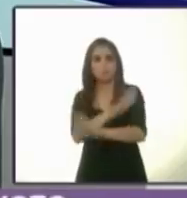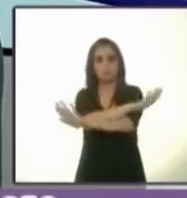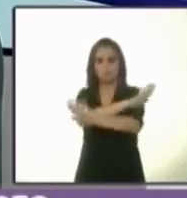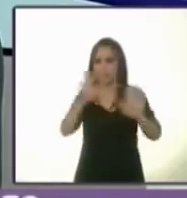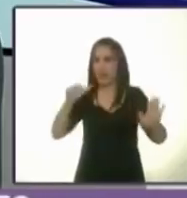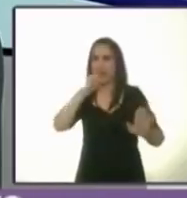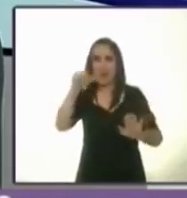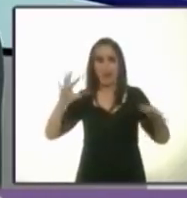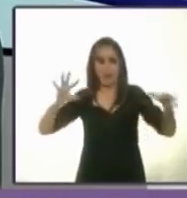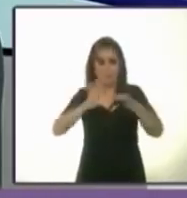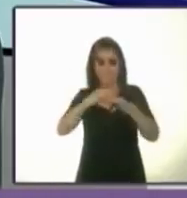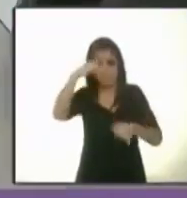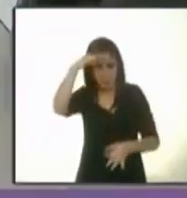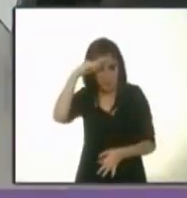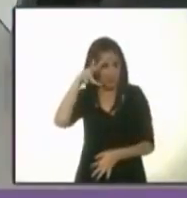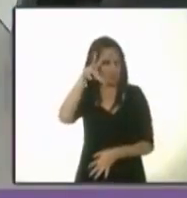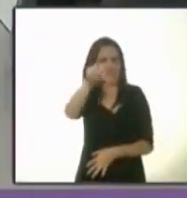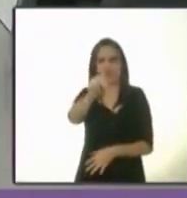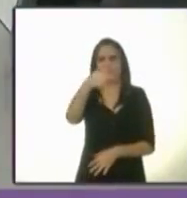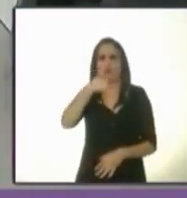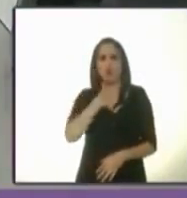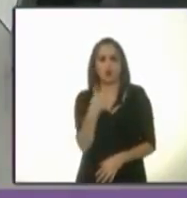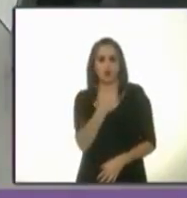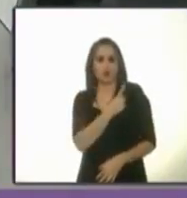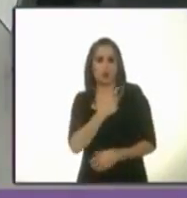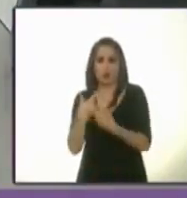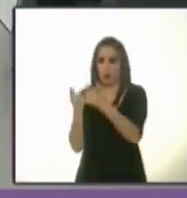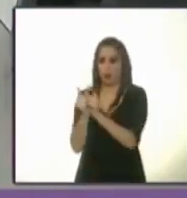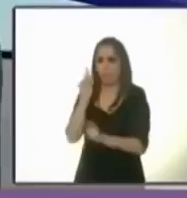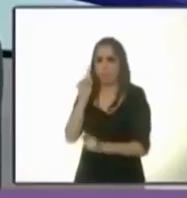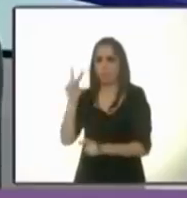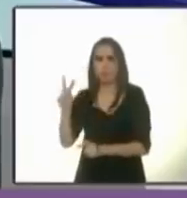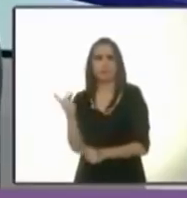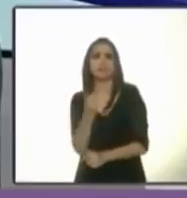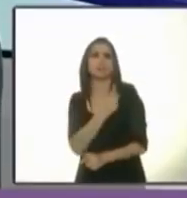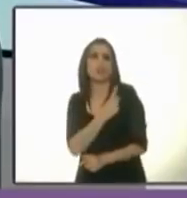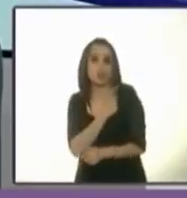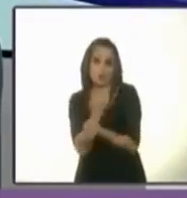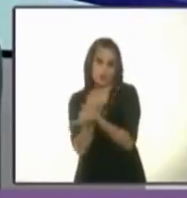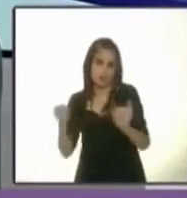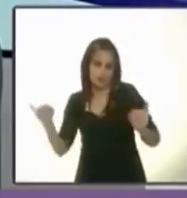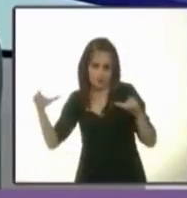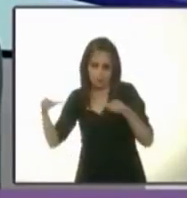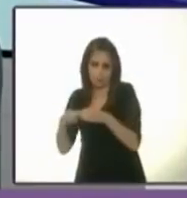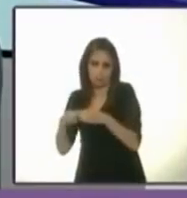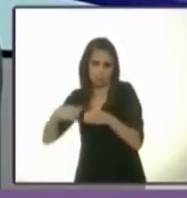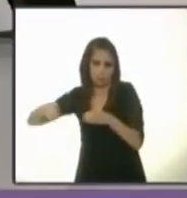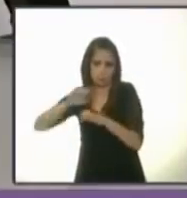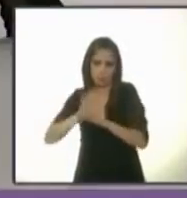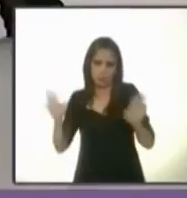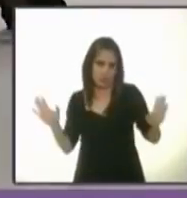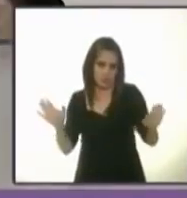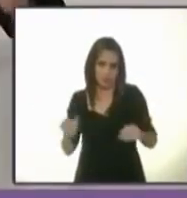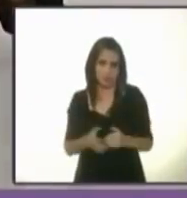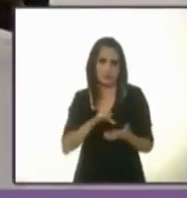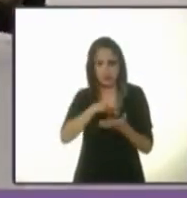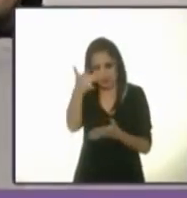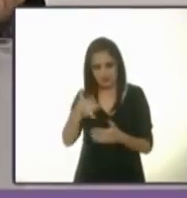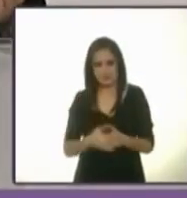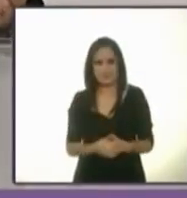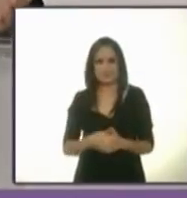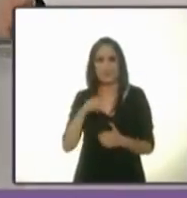que ver en la Ciudad de México. Vamos solos, el Partido Verde va solo, completamente independiente. Muchas gracias. Gracias,